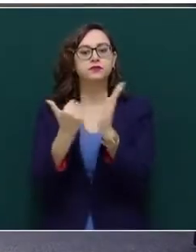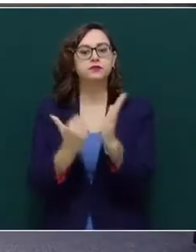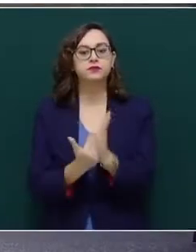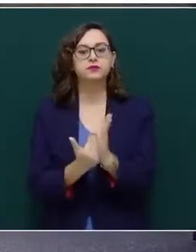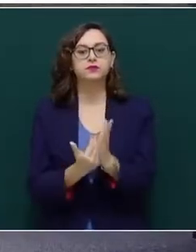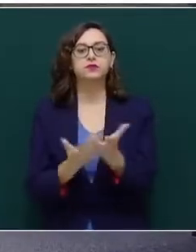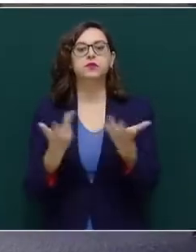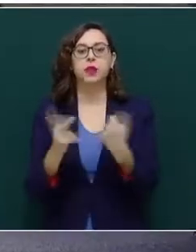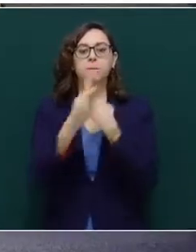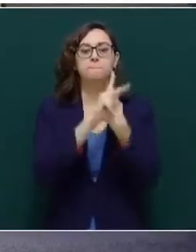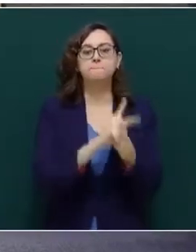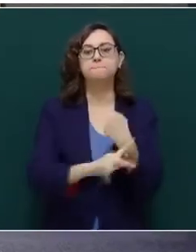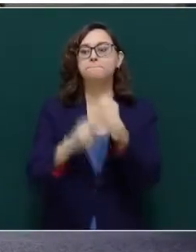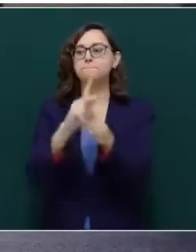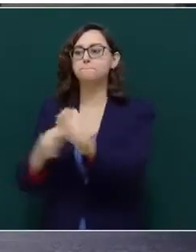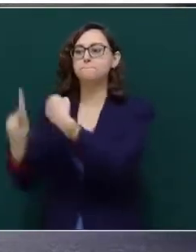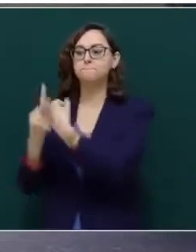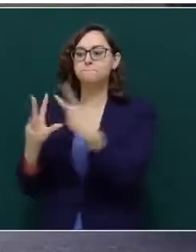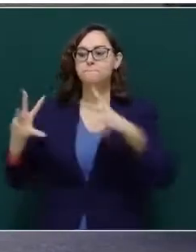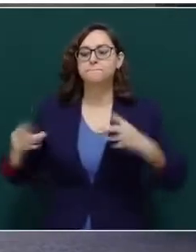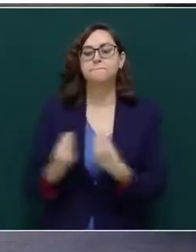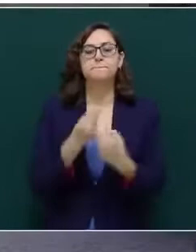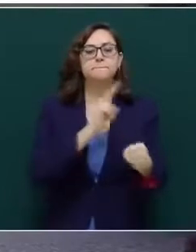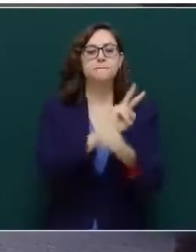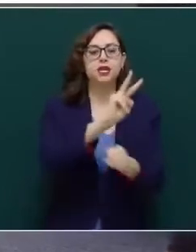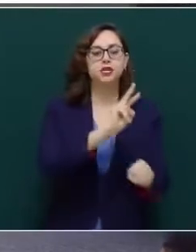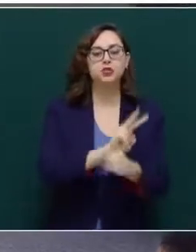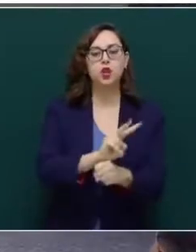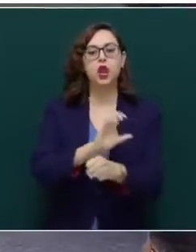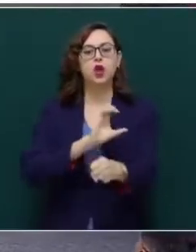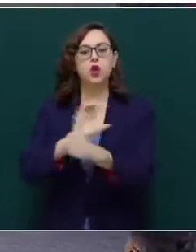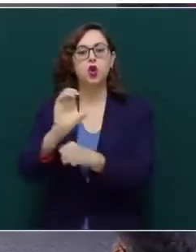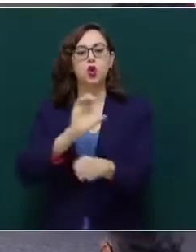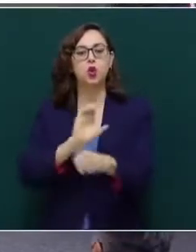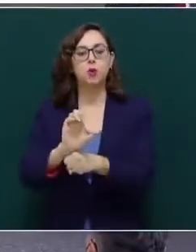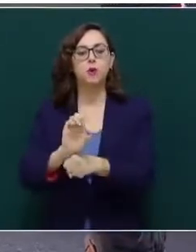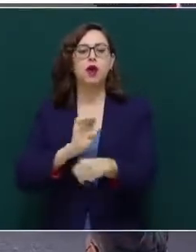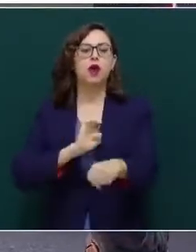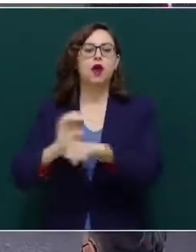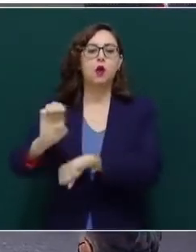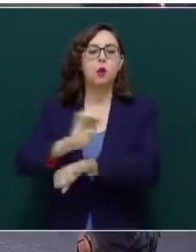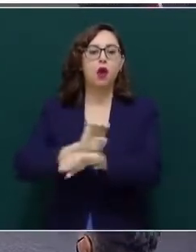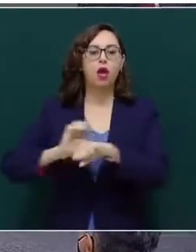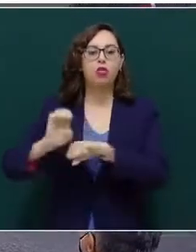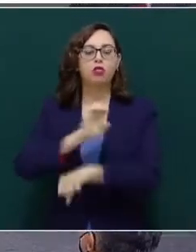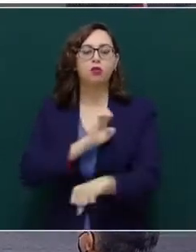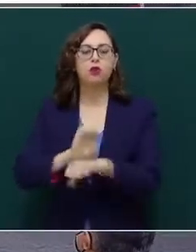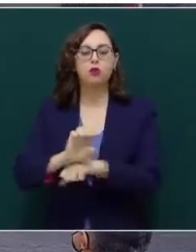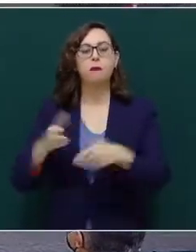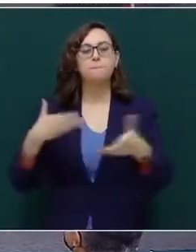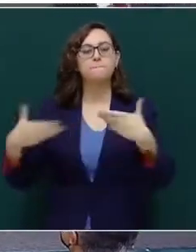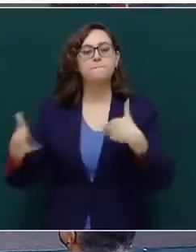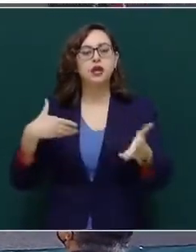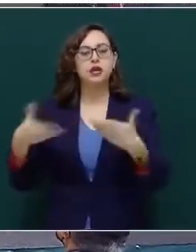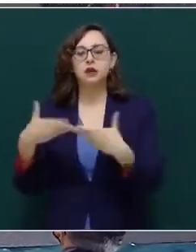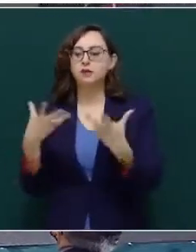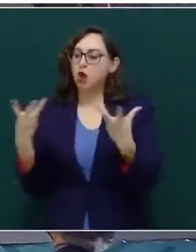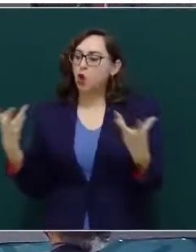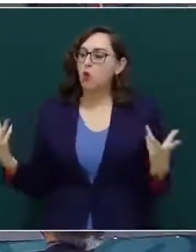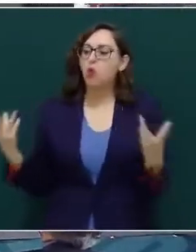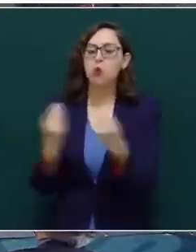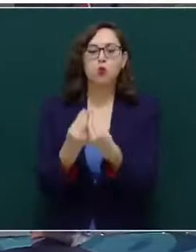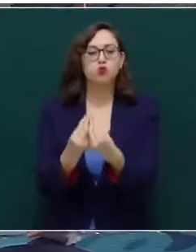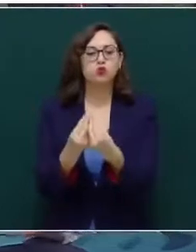repúblicas de Venezuela, Colombia, Ecuador y Panamá. No todo fue